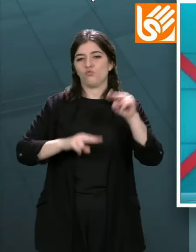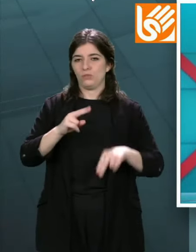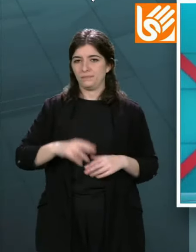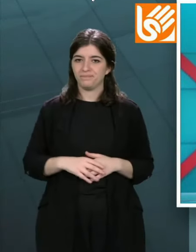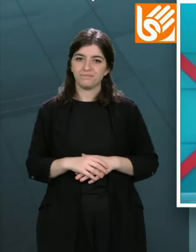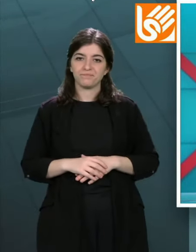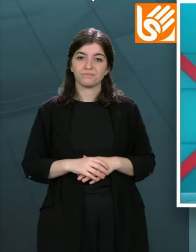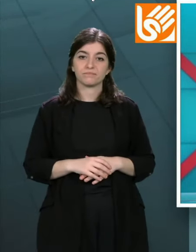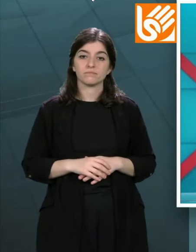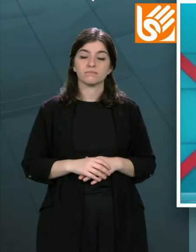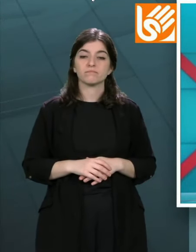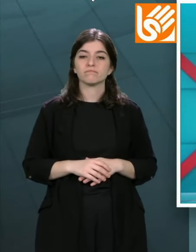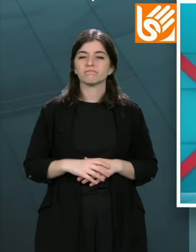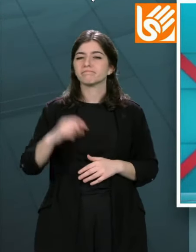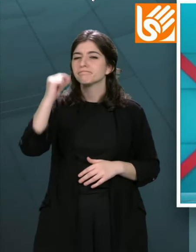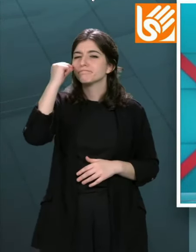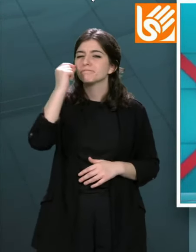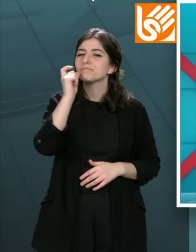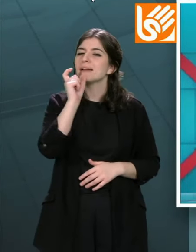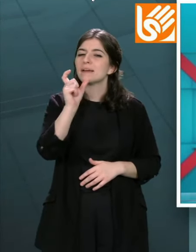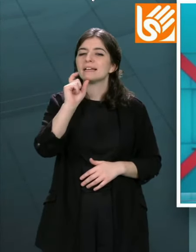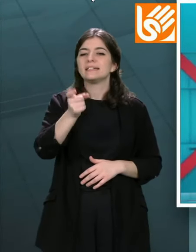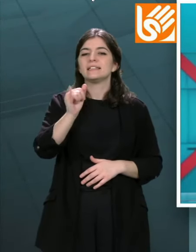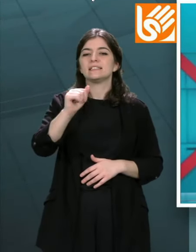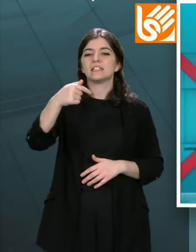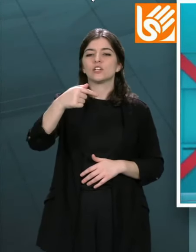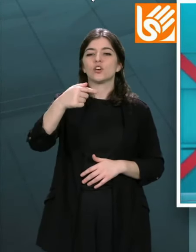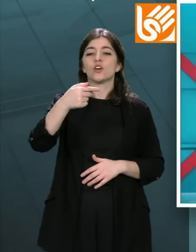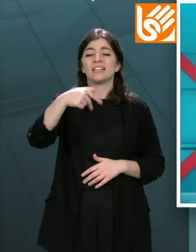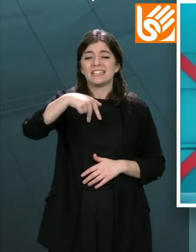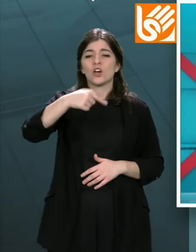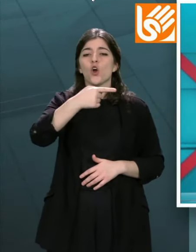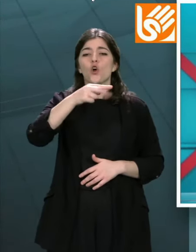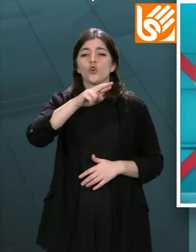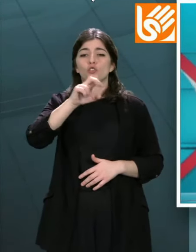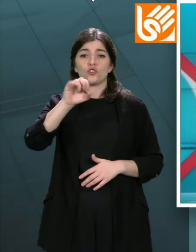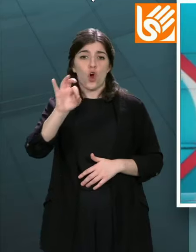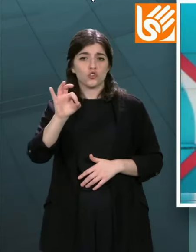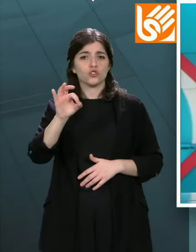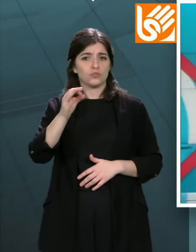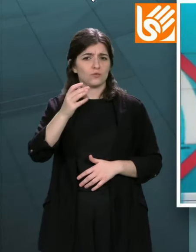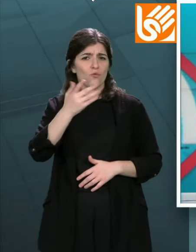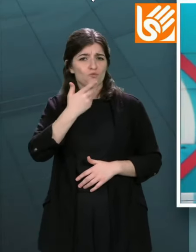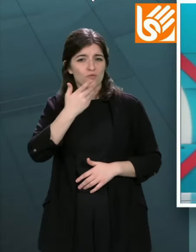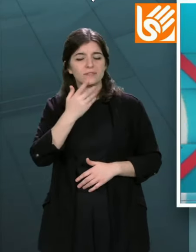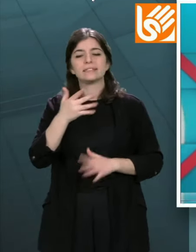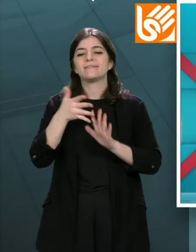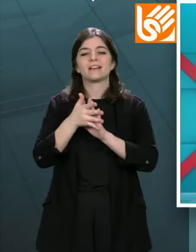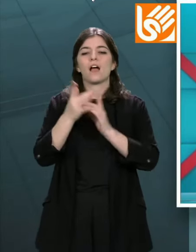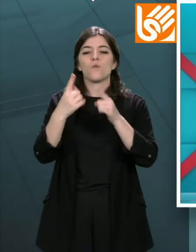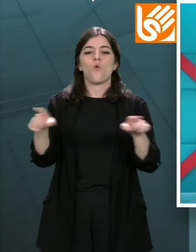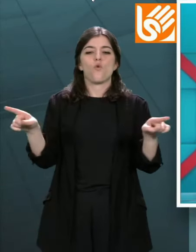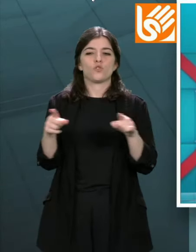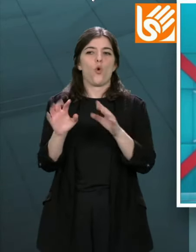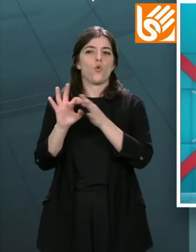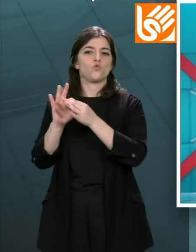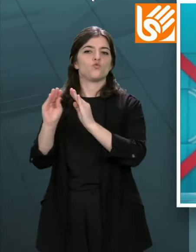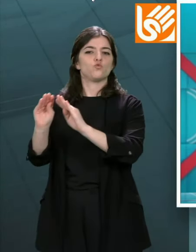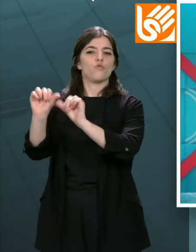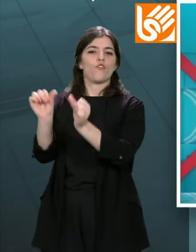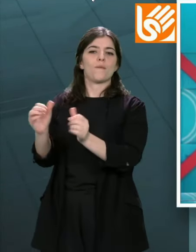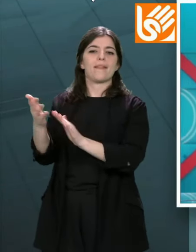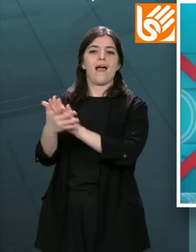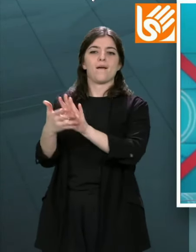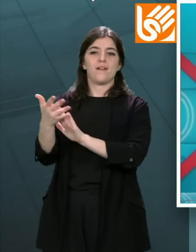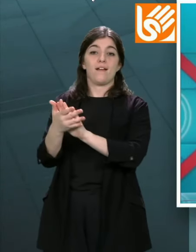Soa esa palabra xingros significa músicos na súa propia fala, unha linguaxe que tenga a súa orixe no